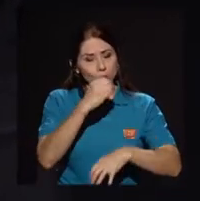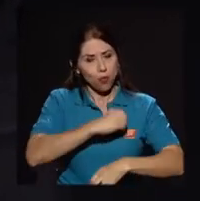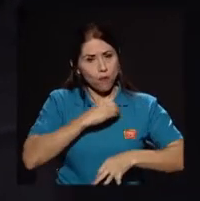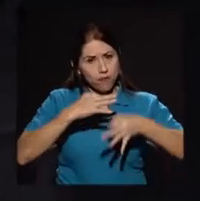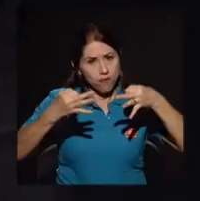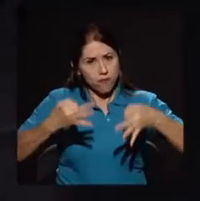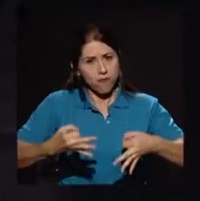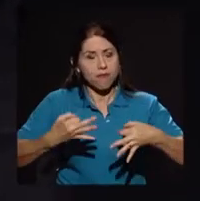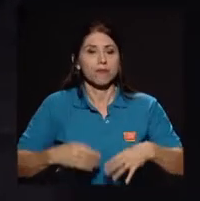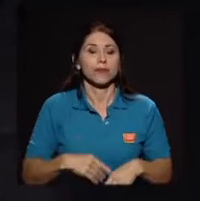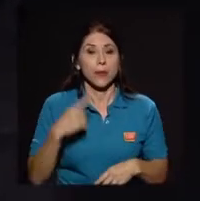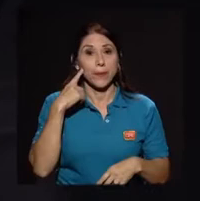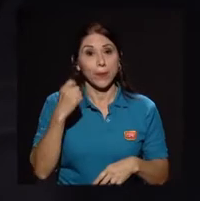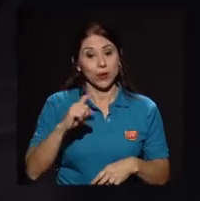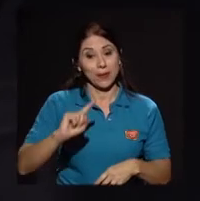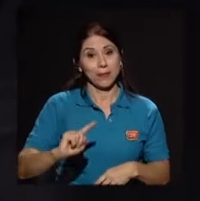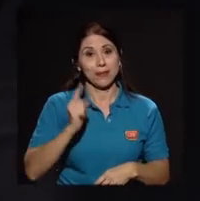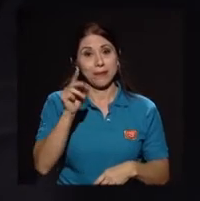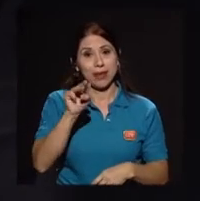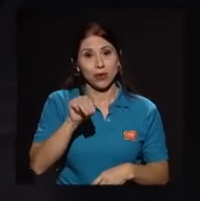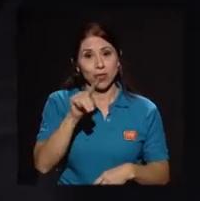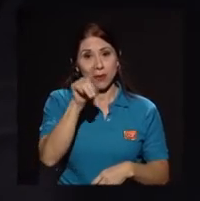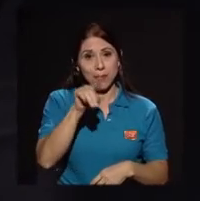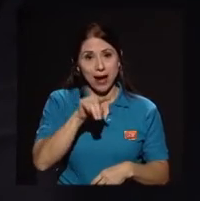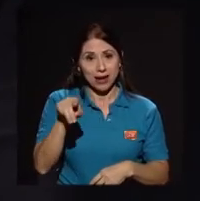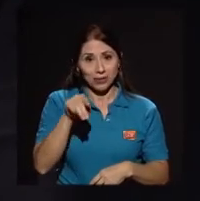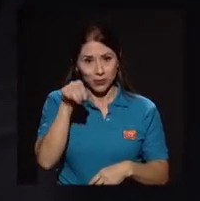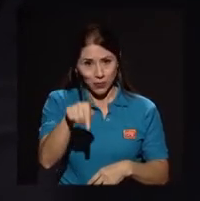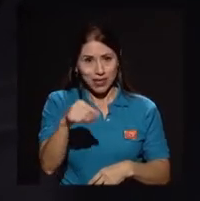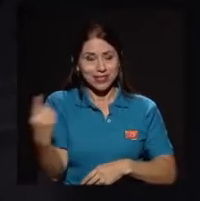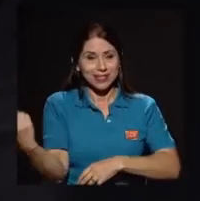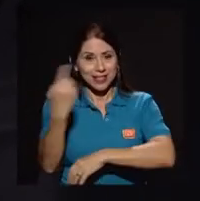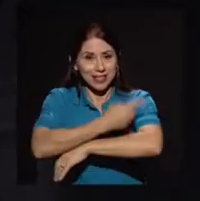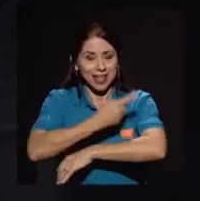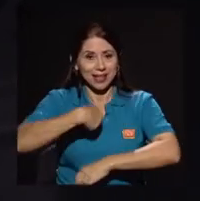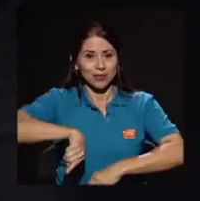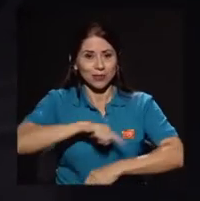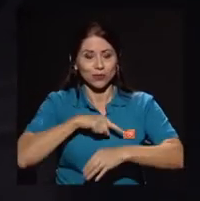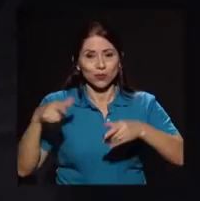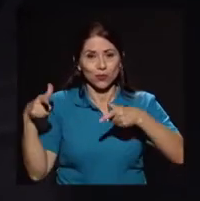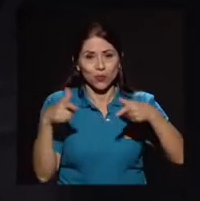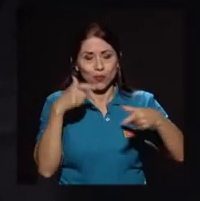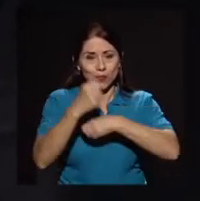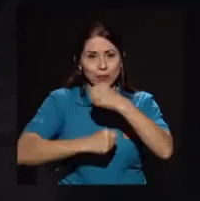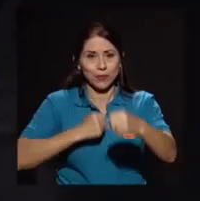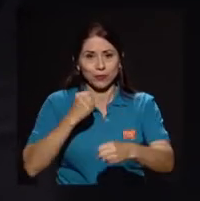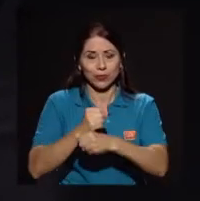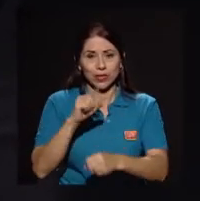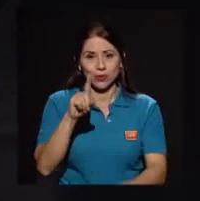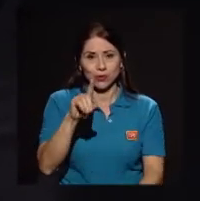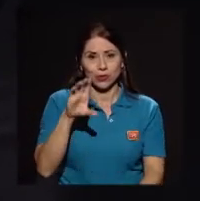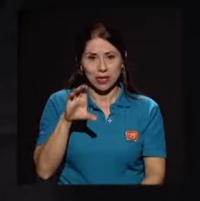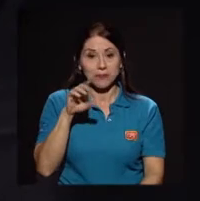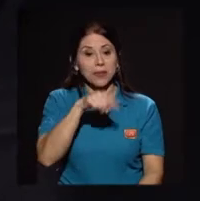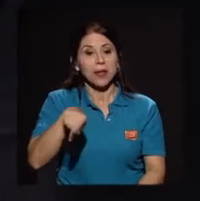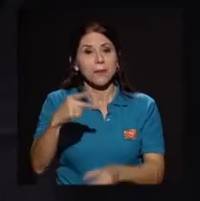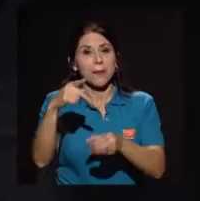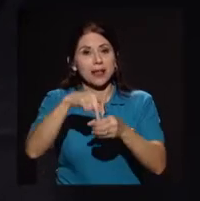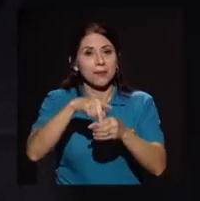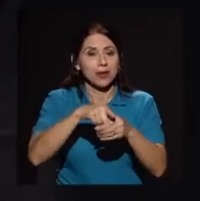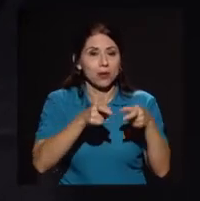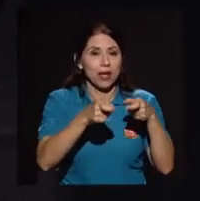precisamente porque es el primero de marzo que cumplimos los 100 años, donde participaron administrativos estudiantes,